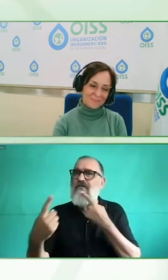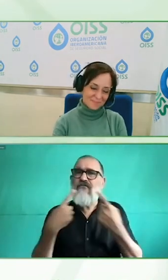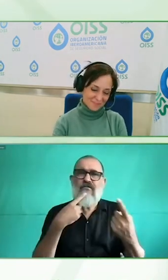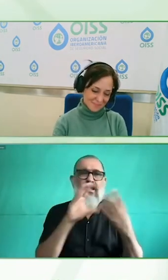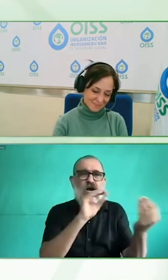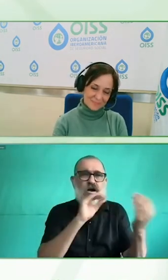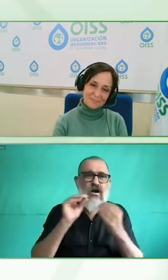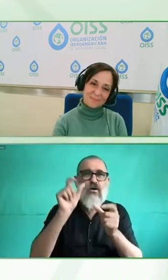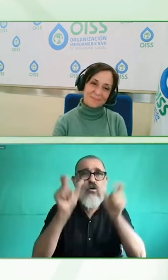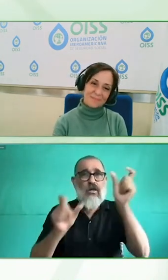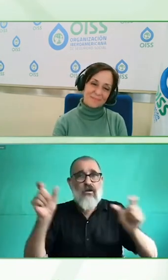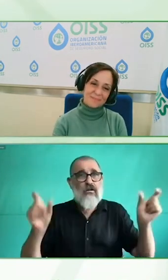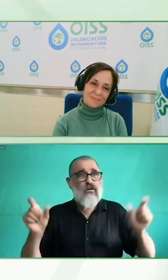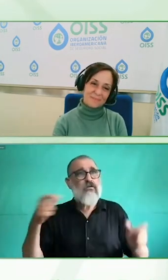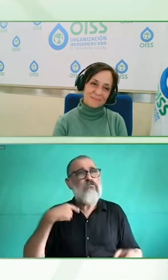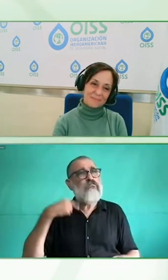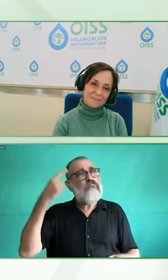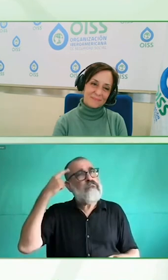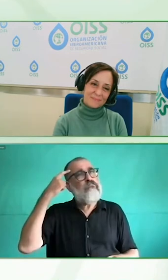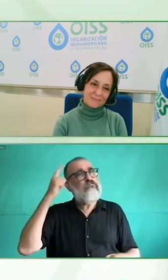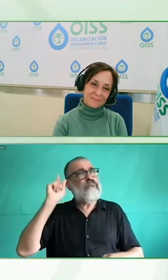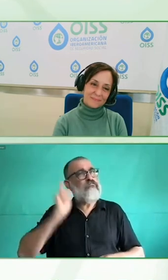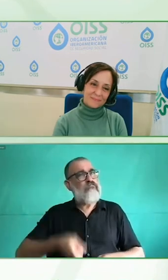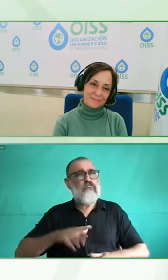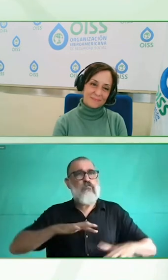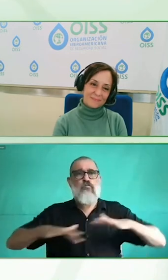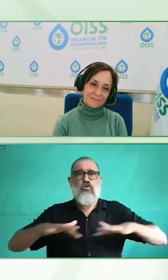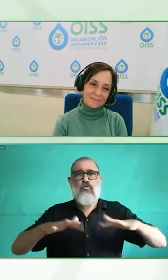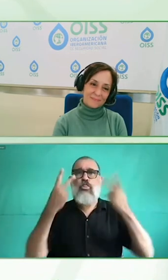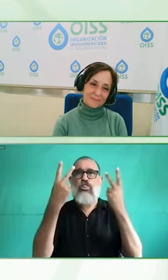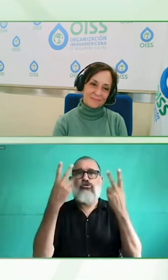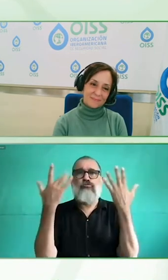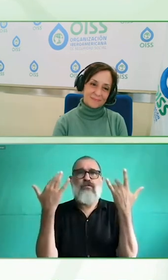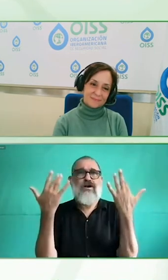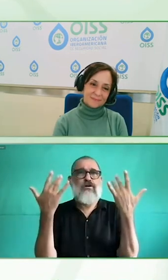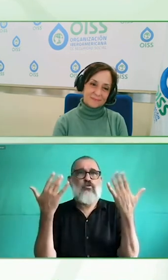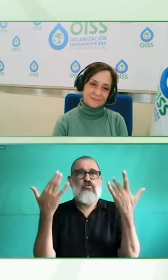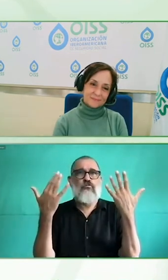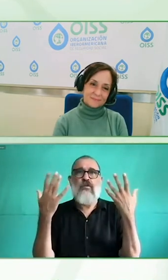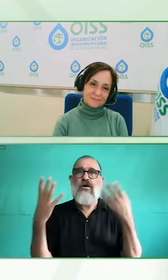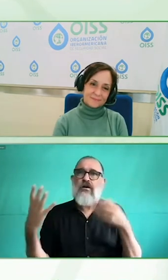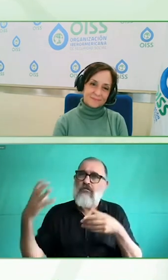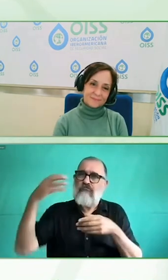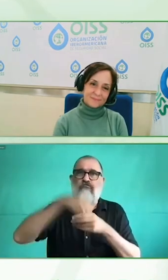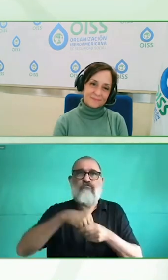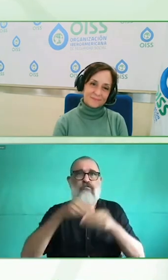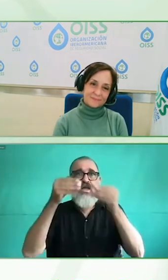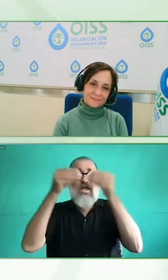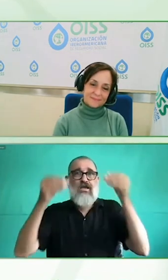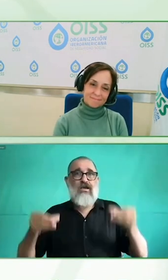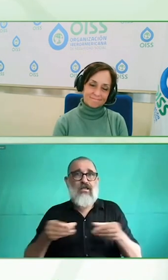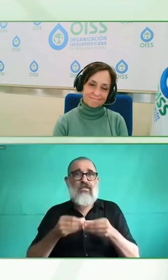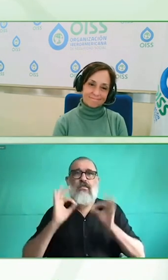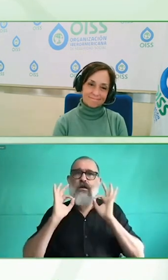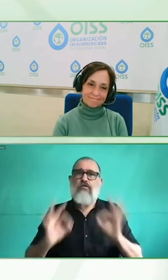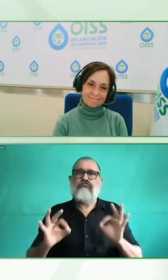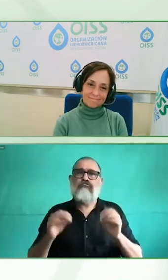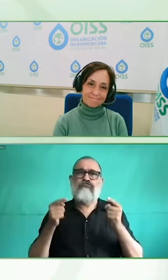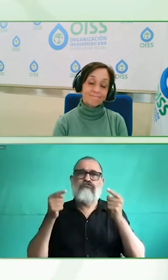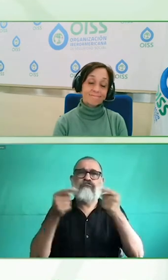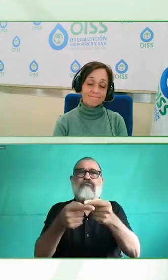creo que el gran desafío que tenemos las personas que estamos acá es evitar de que este mensaje se quede en una cámara de eco